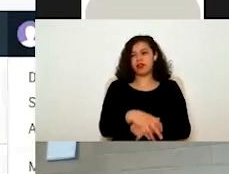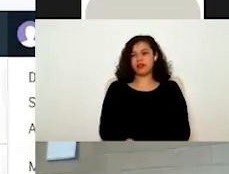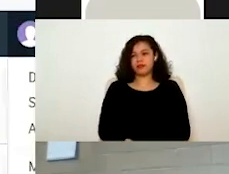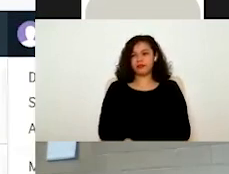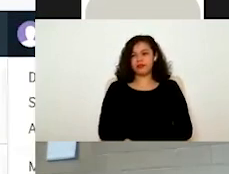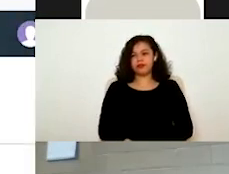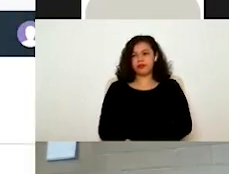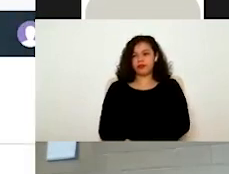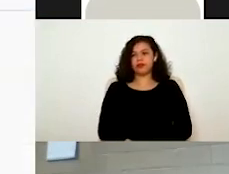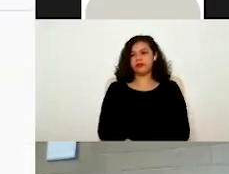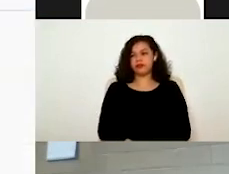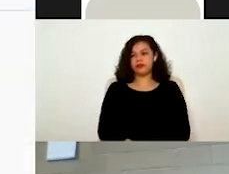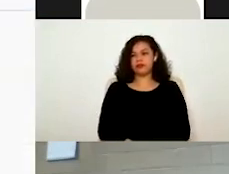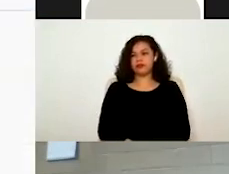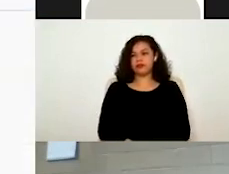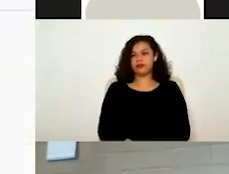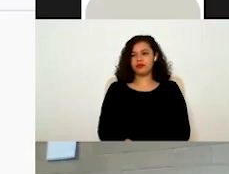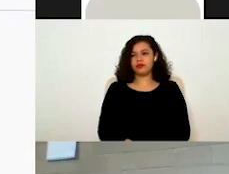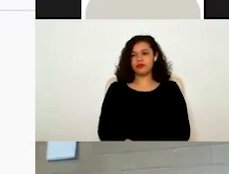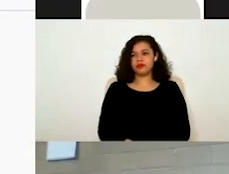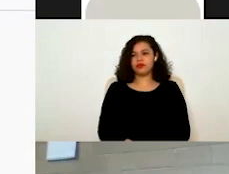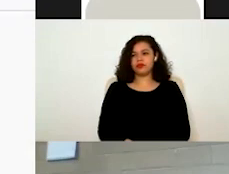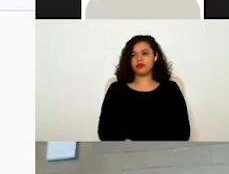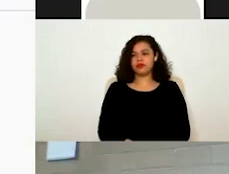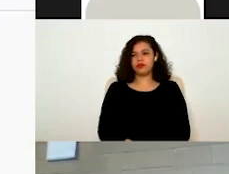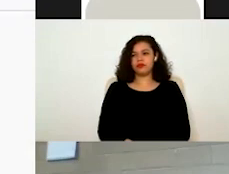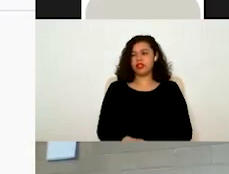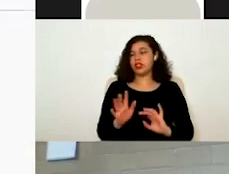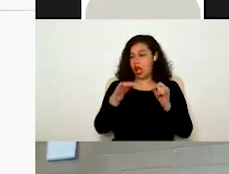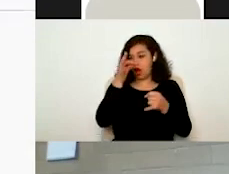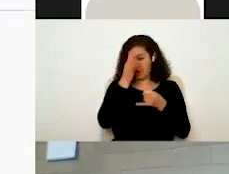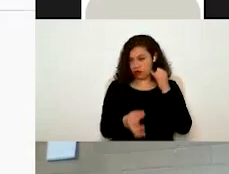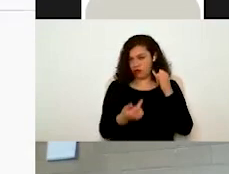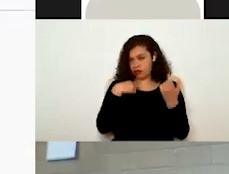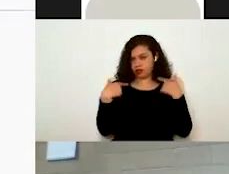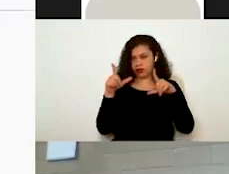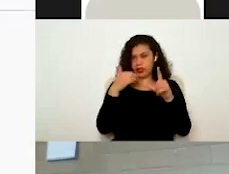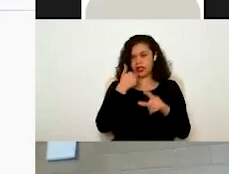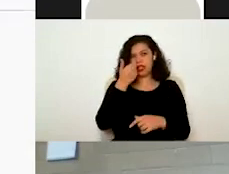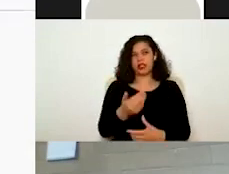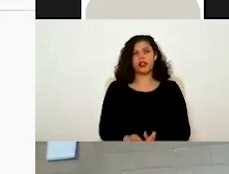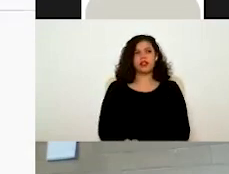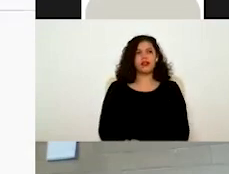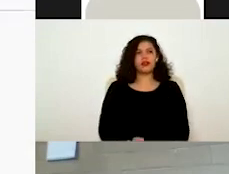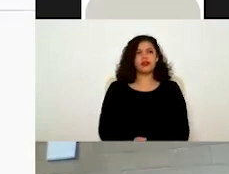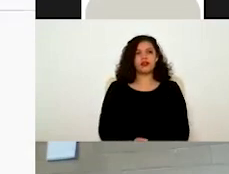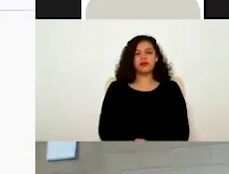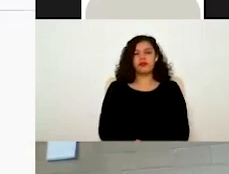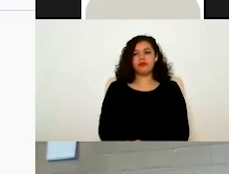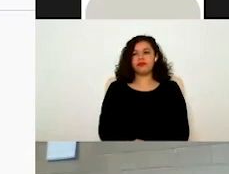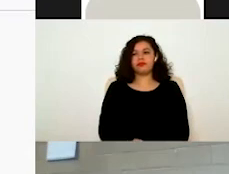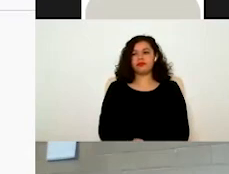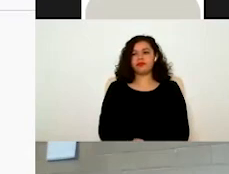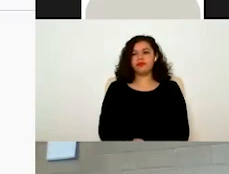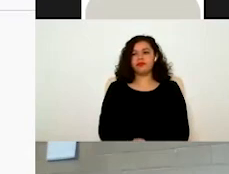Aquí me gustaría enseñarles, por ya por último, la parte, o cómo es que ustedes ven en este momento.